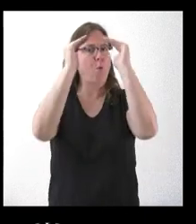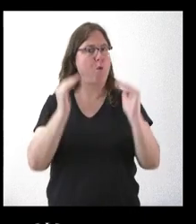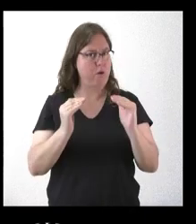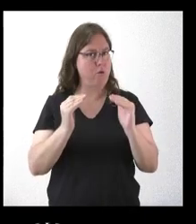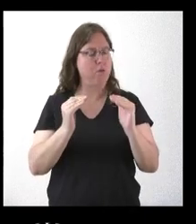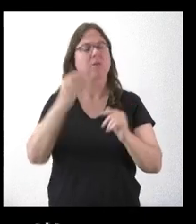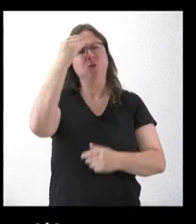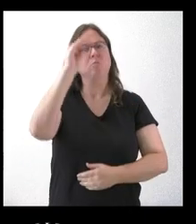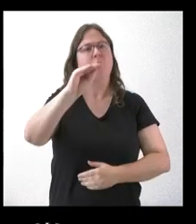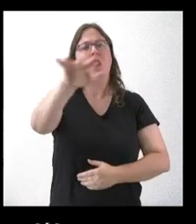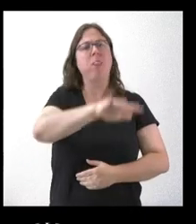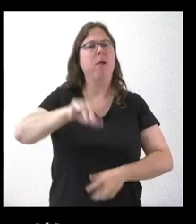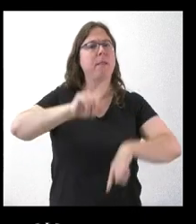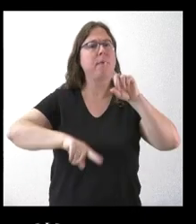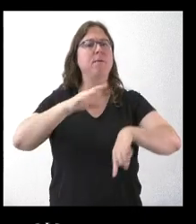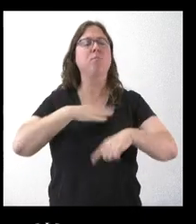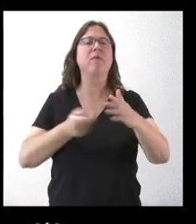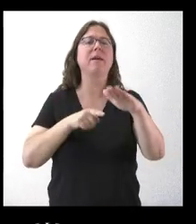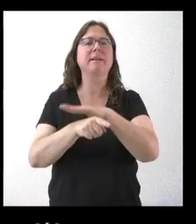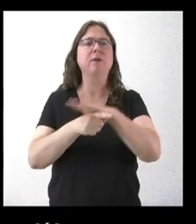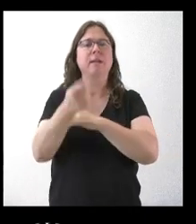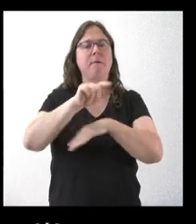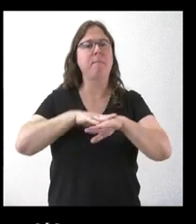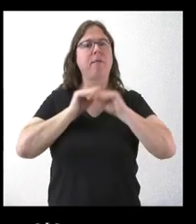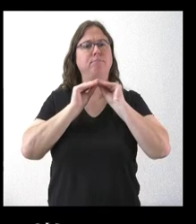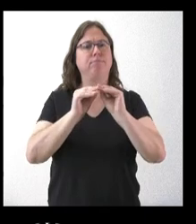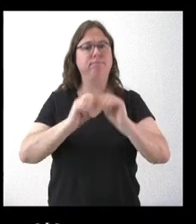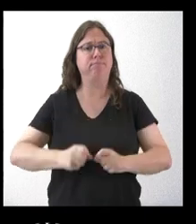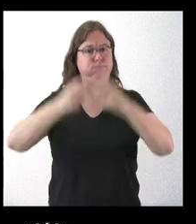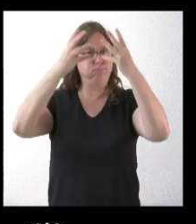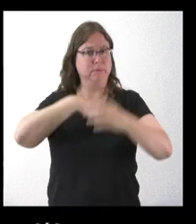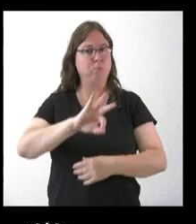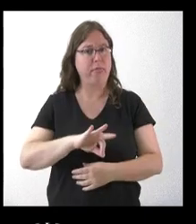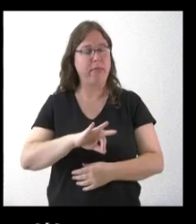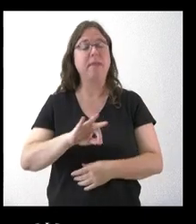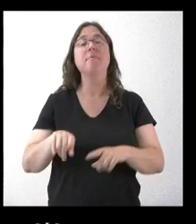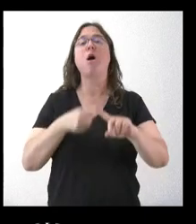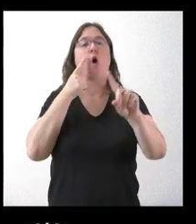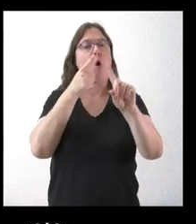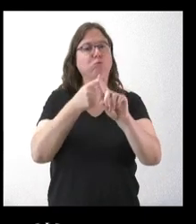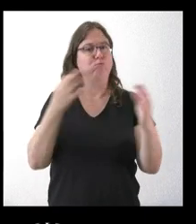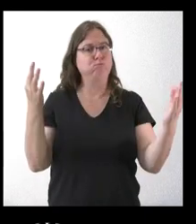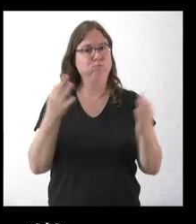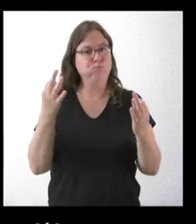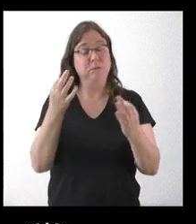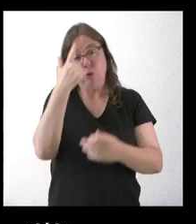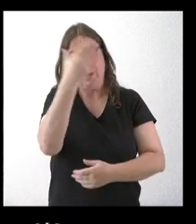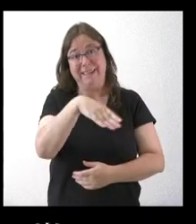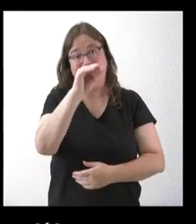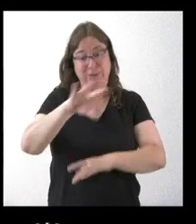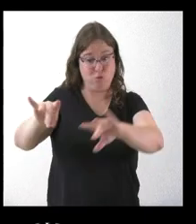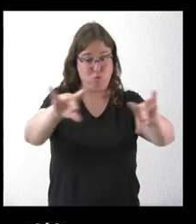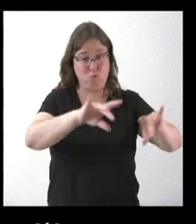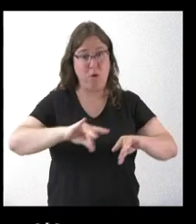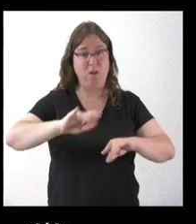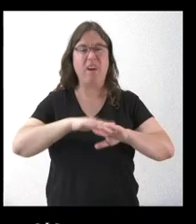se podrá tramitar también para que se proceda a edificar. Y entiendo que el objetivo principal es que ese suelo que ahora puede